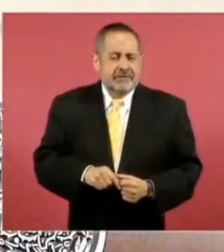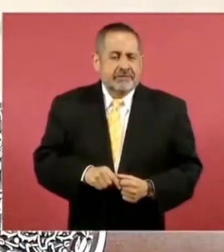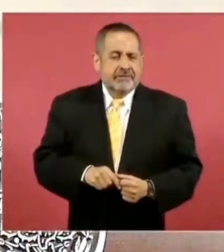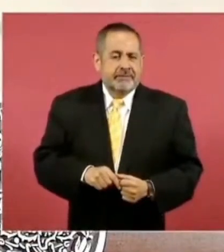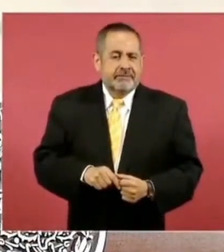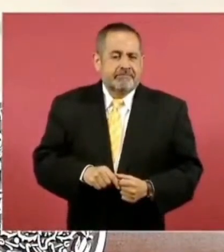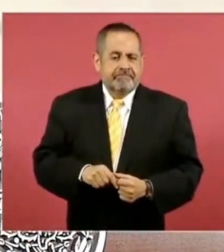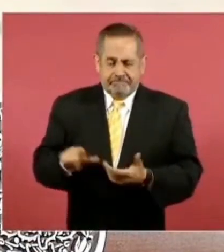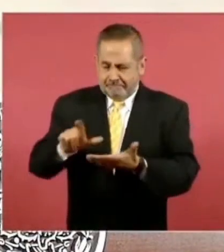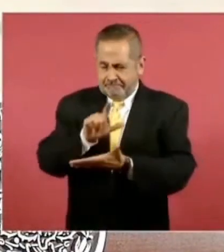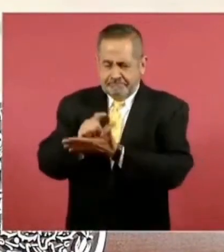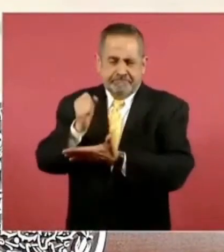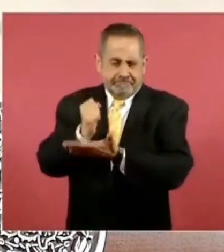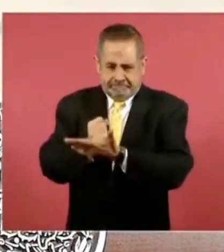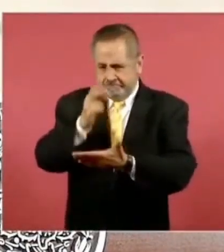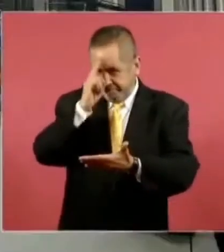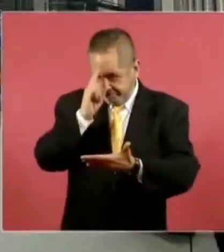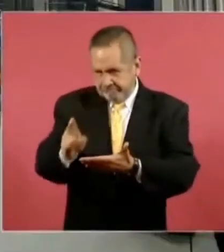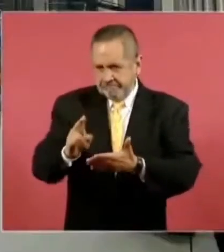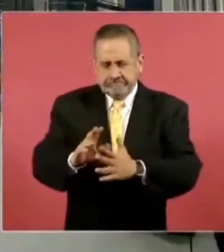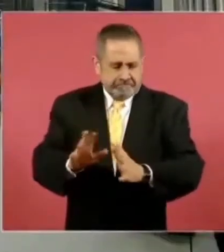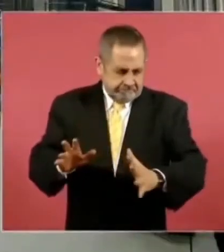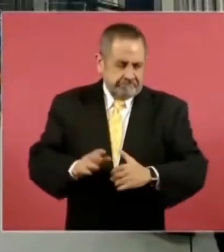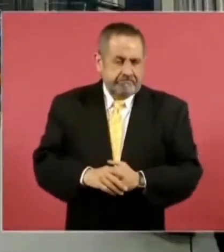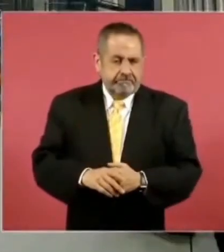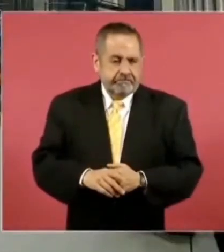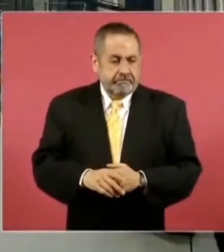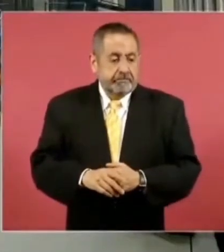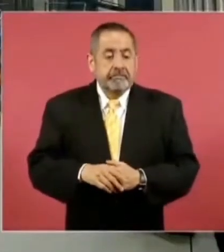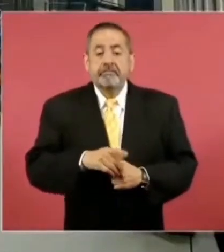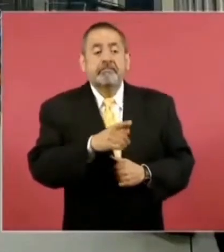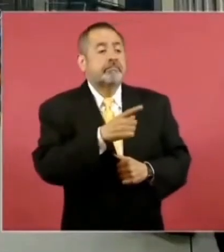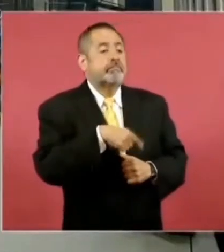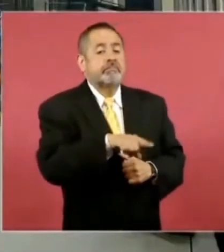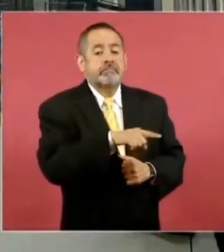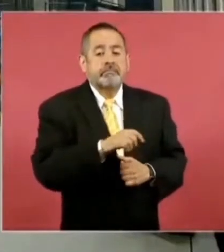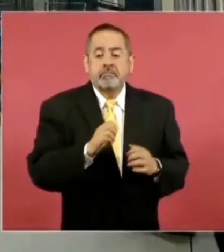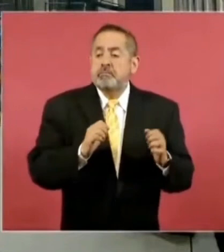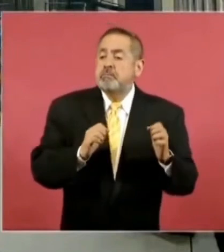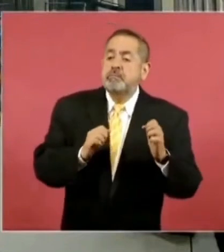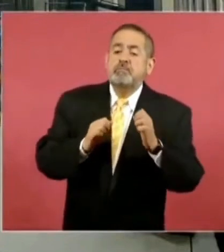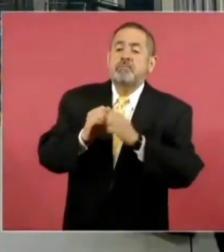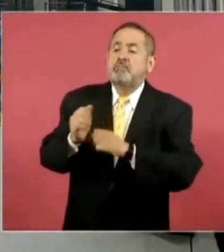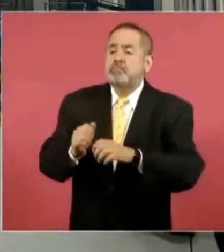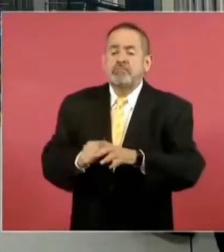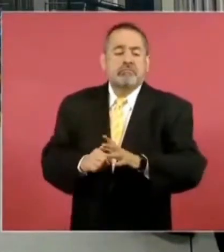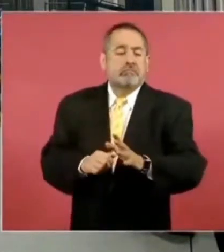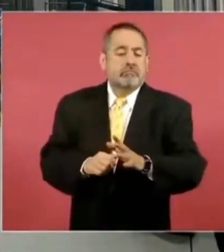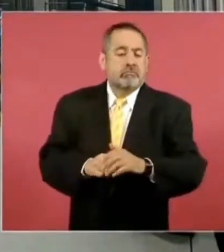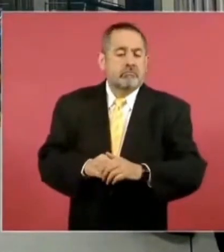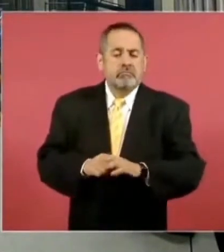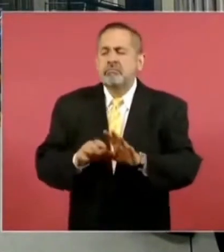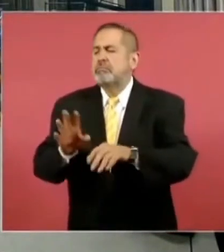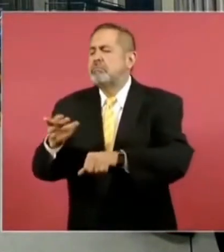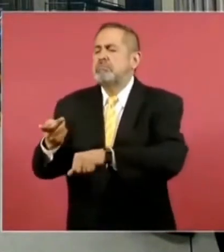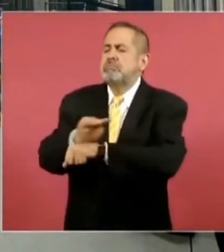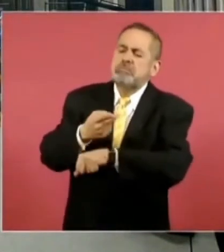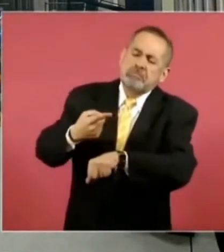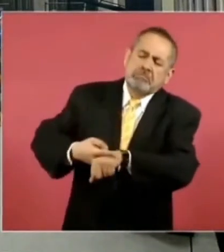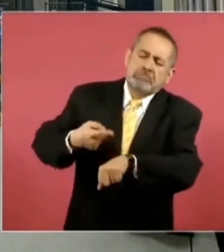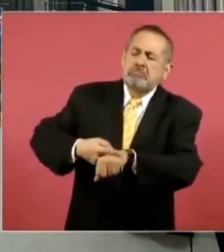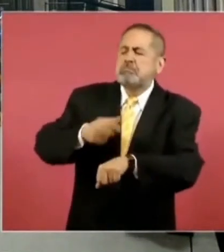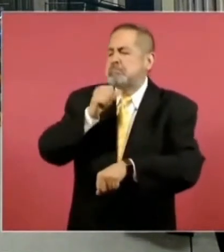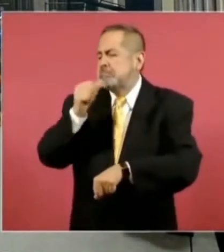engañando de que no afectan en nada.